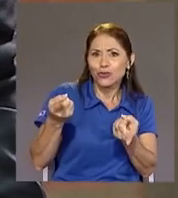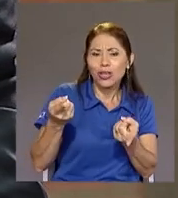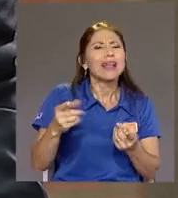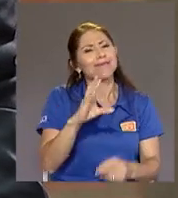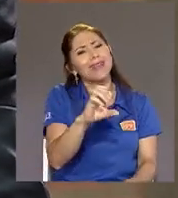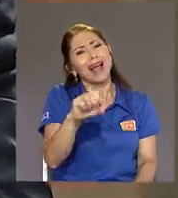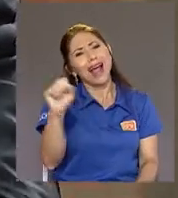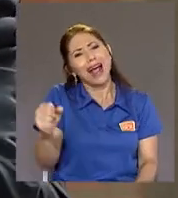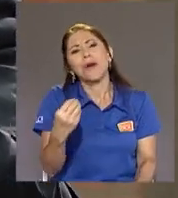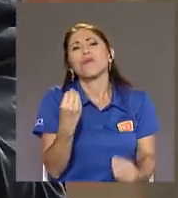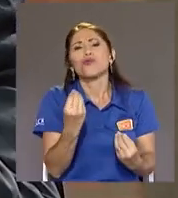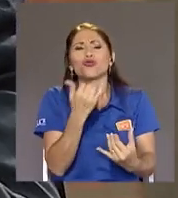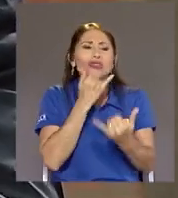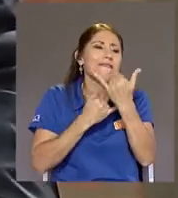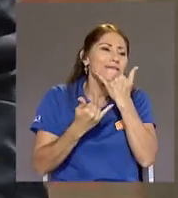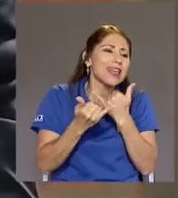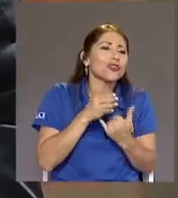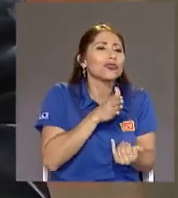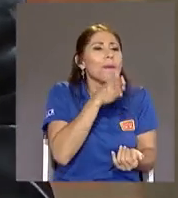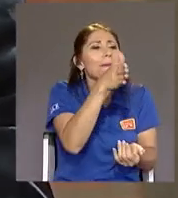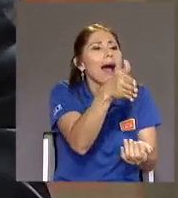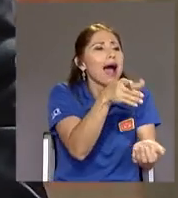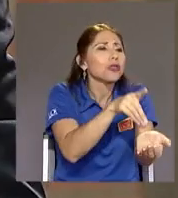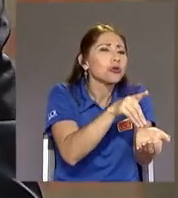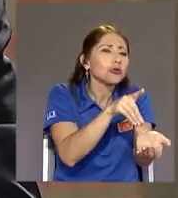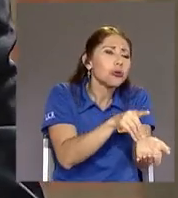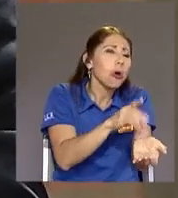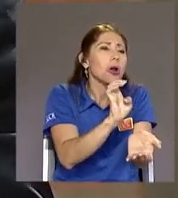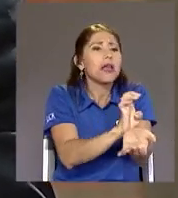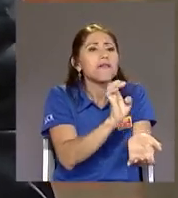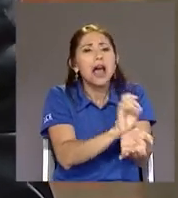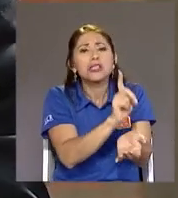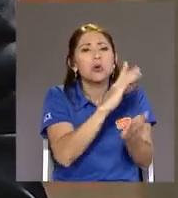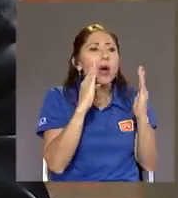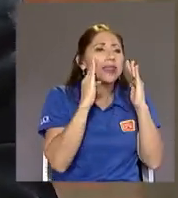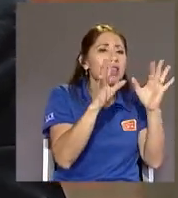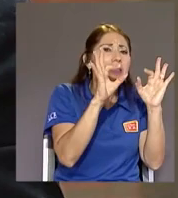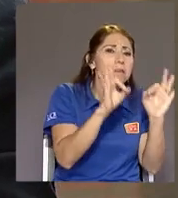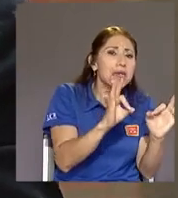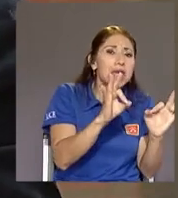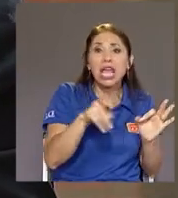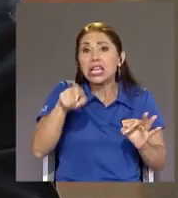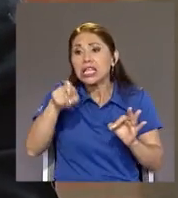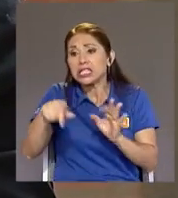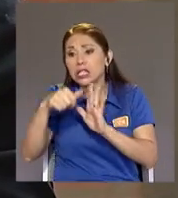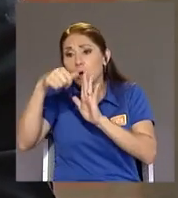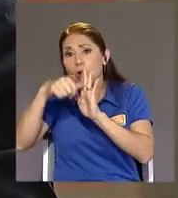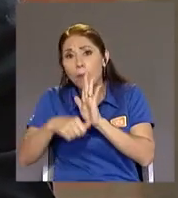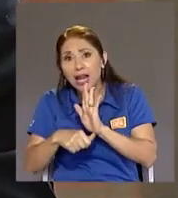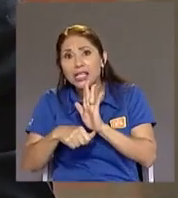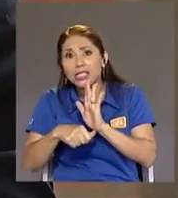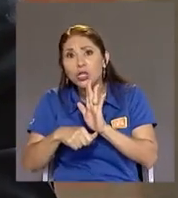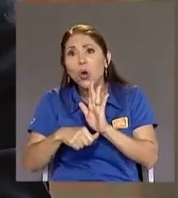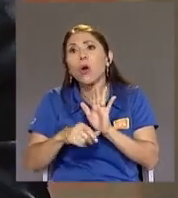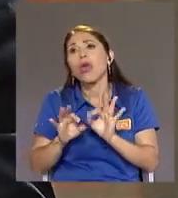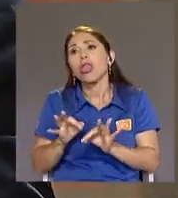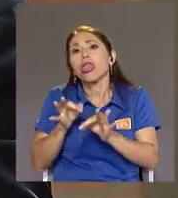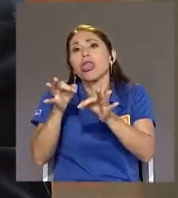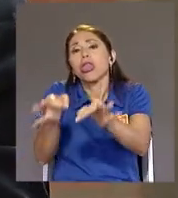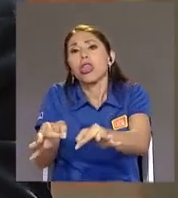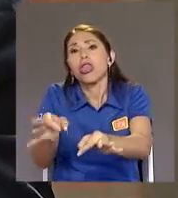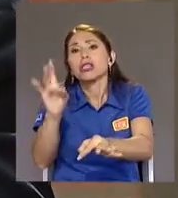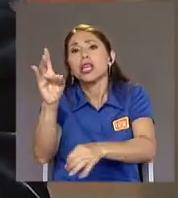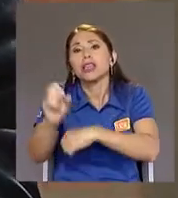no los atienden Bien Que las operaciones Las programan 7 años después Estoy seguro Que con el doctor Salas Habló ampliamente De eso